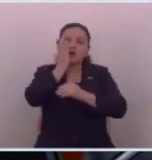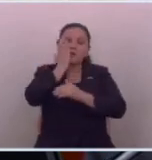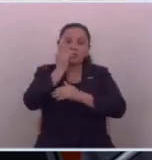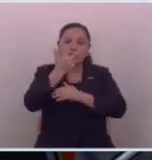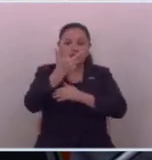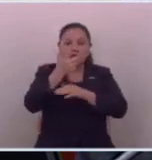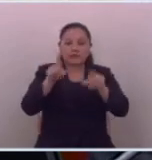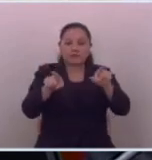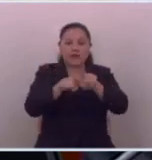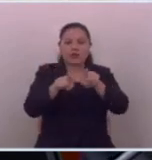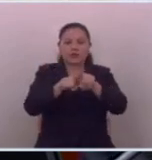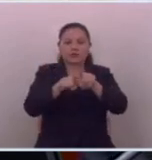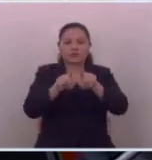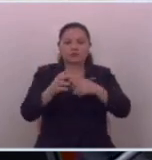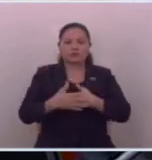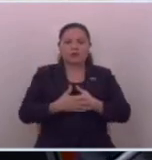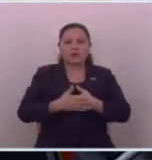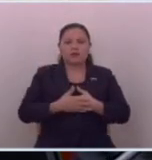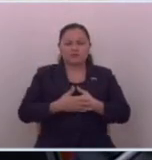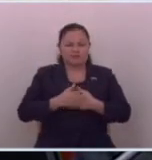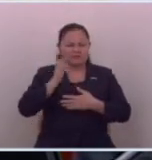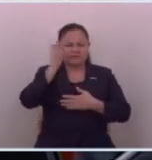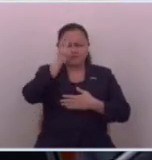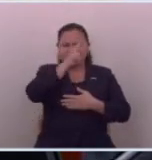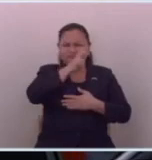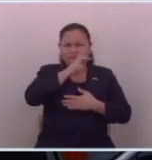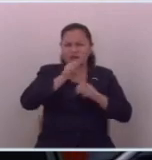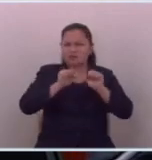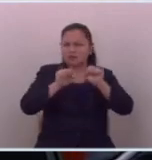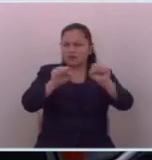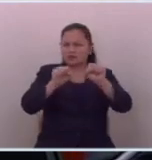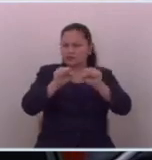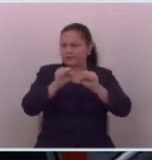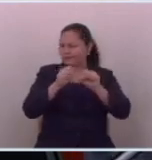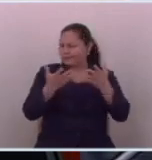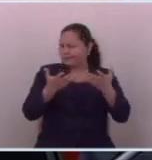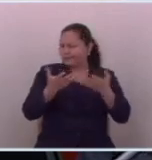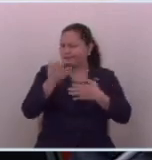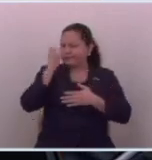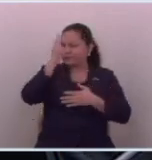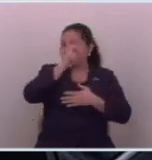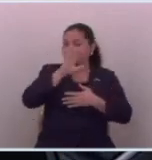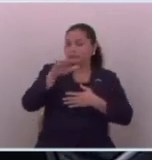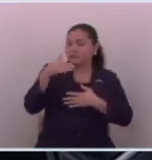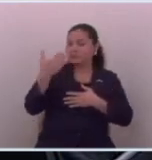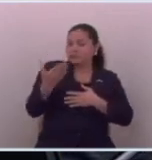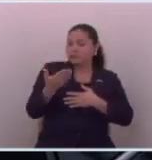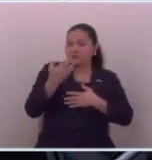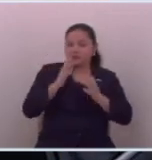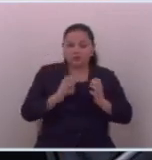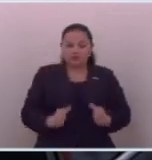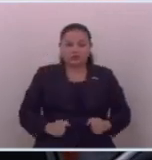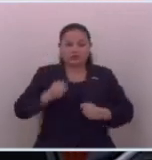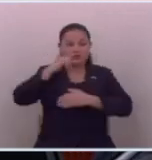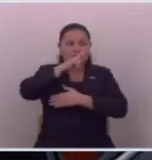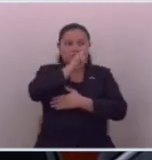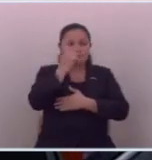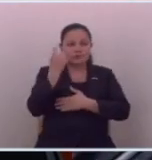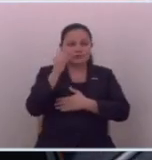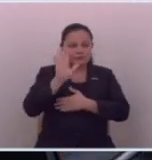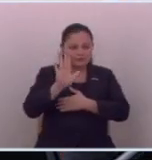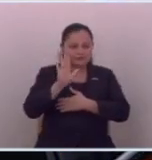hermanos bien extrañas esas muertes verdad todavía no estamos hablando de los gobiernos del FMLN